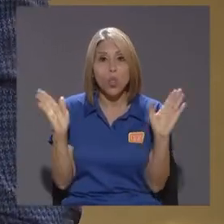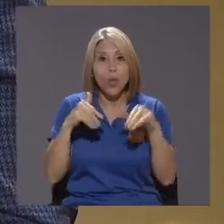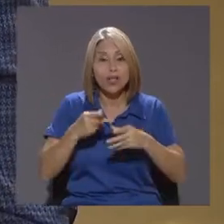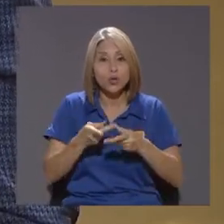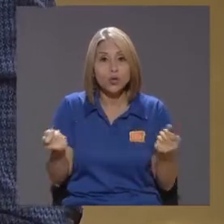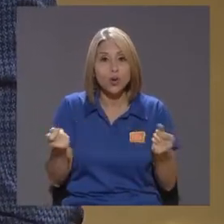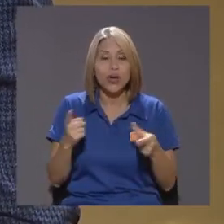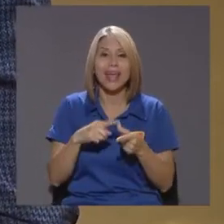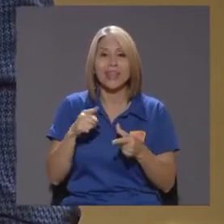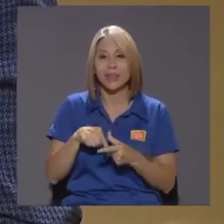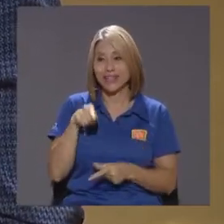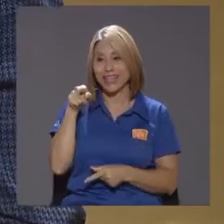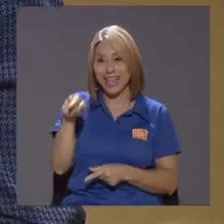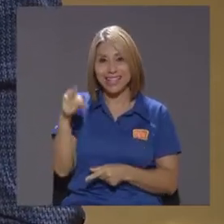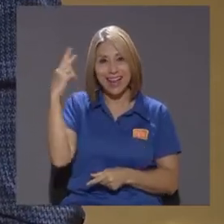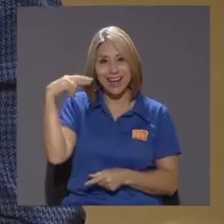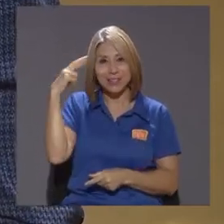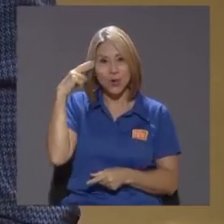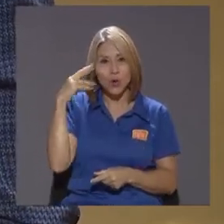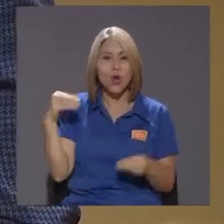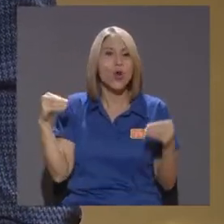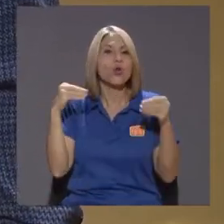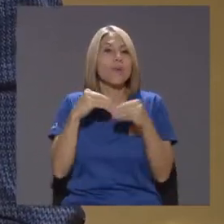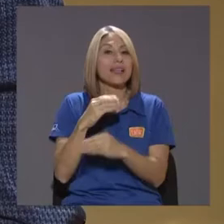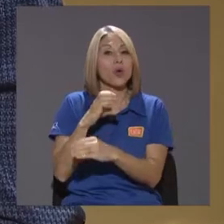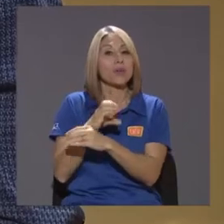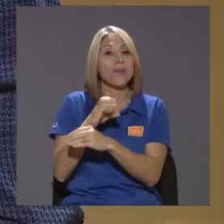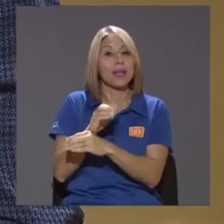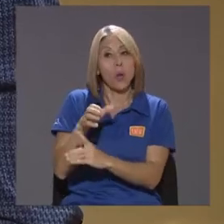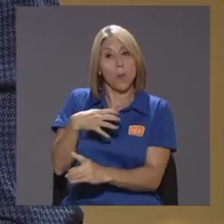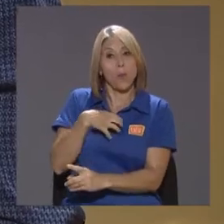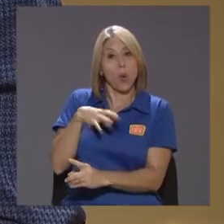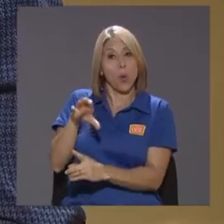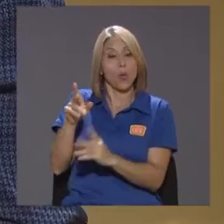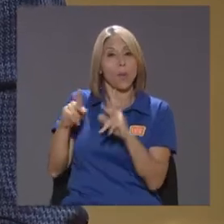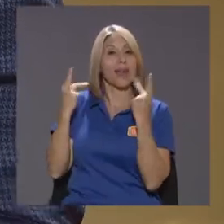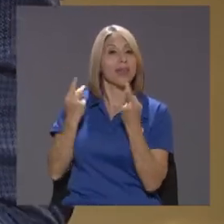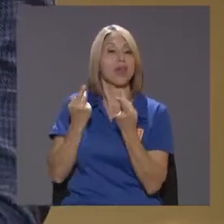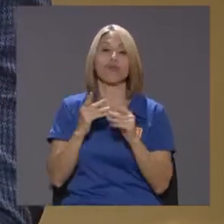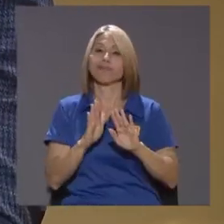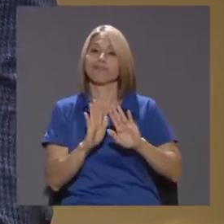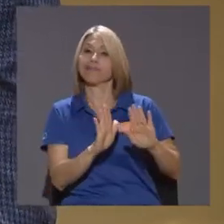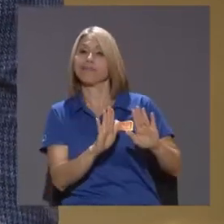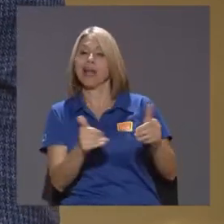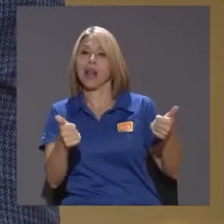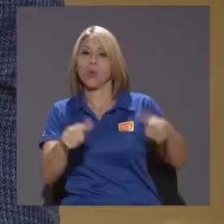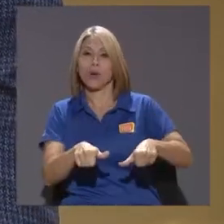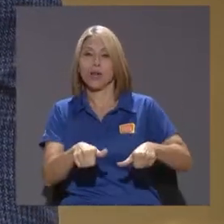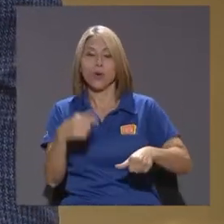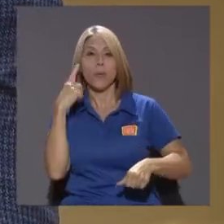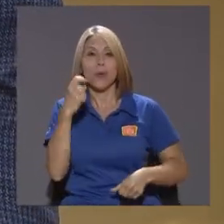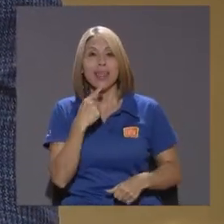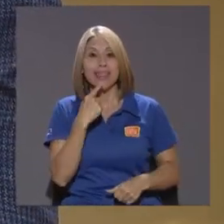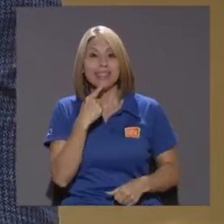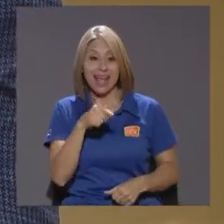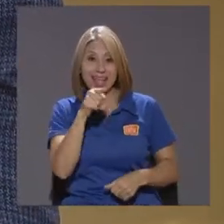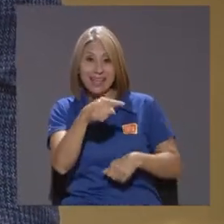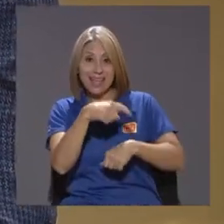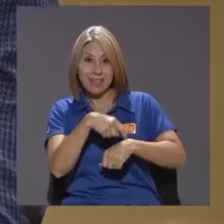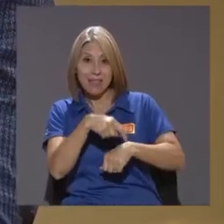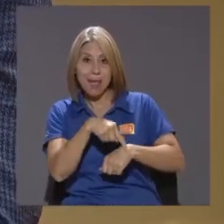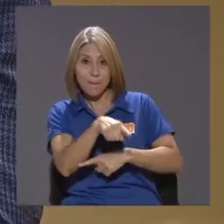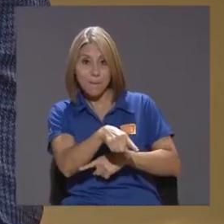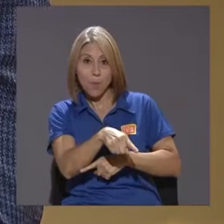Por la cual Los más conservadores De su propio partido Rechazaron el acuerdo Porque decían Ese tiempo Este Que dice